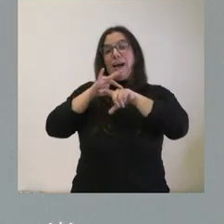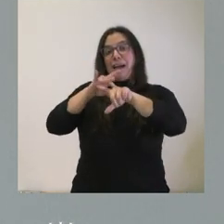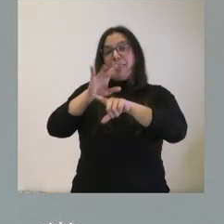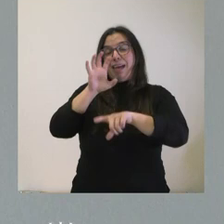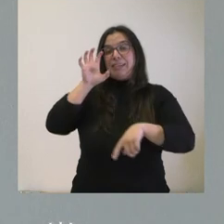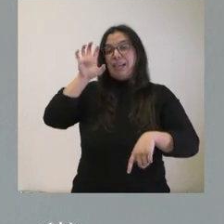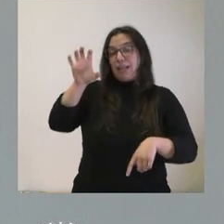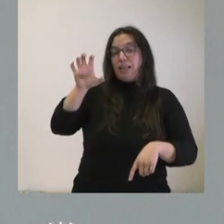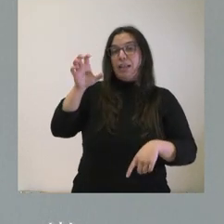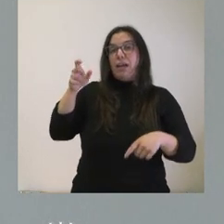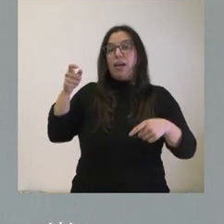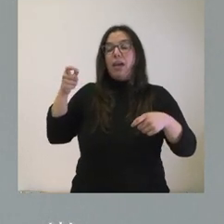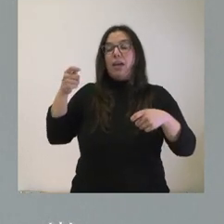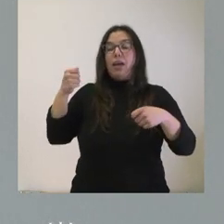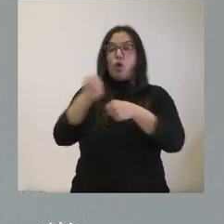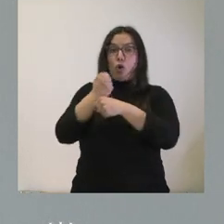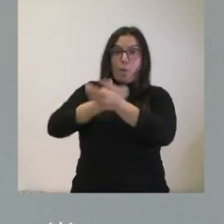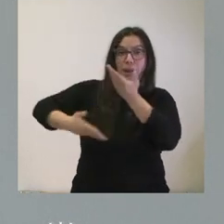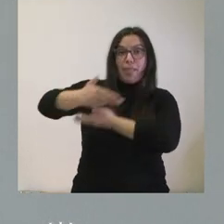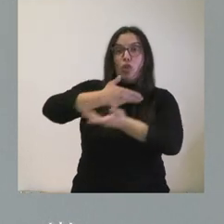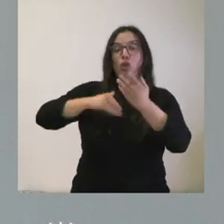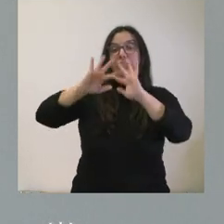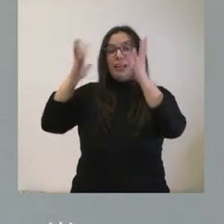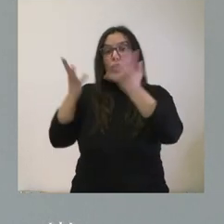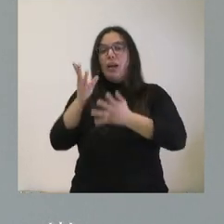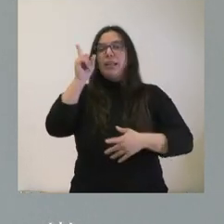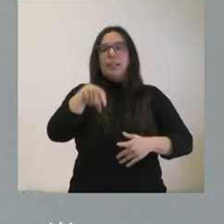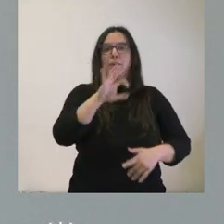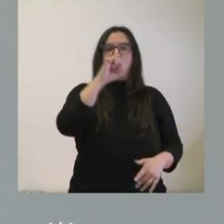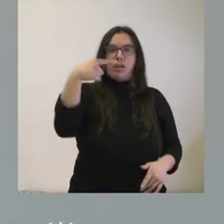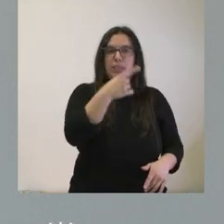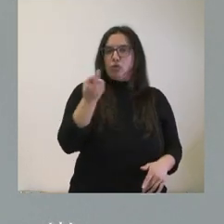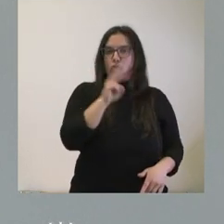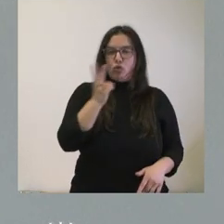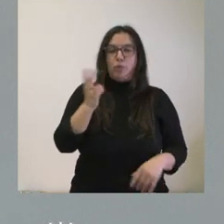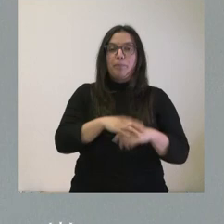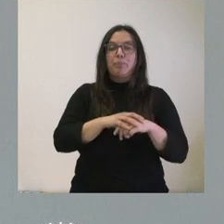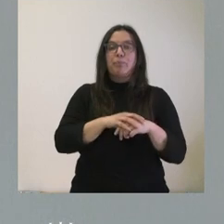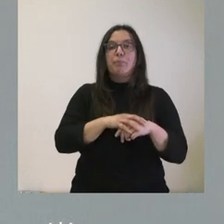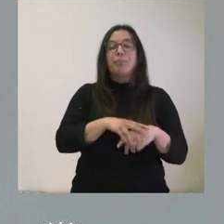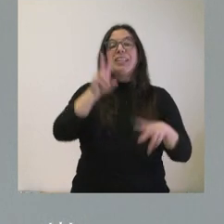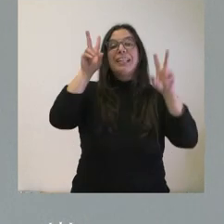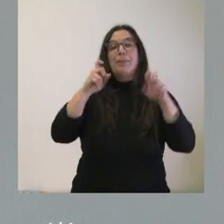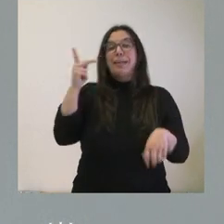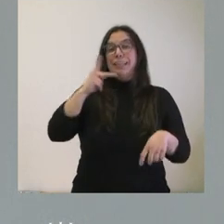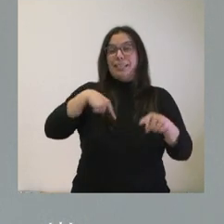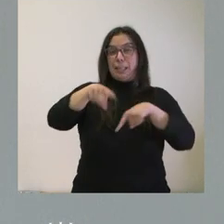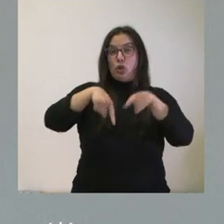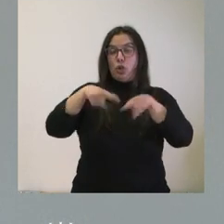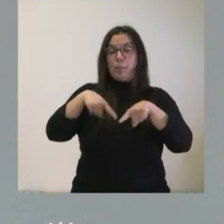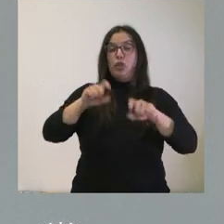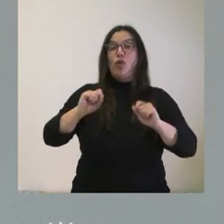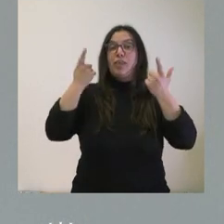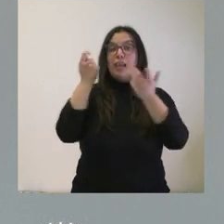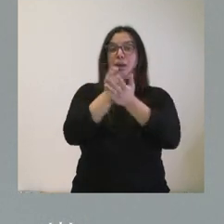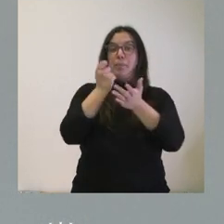Cooperación Internacional, a decir, como con las organizaciones no gubernamentales. Y el caso de kilometraje entrará en vigor el día